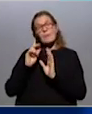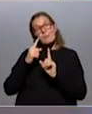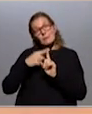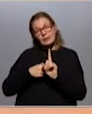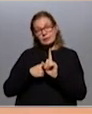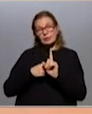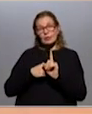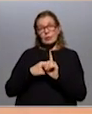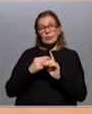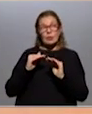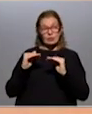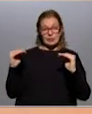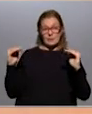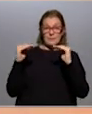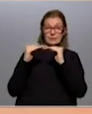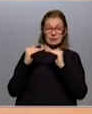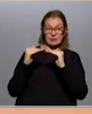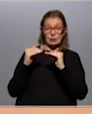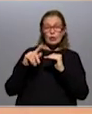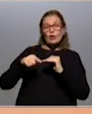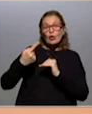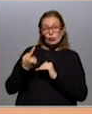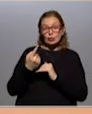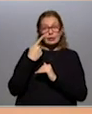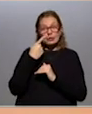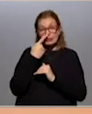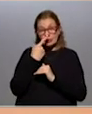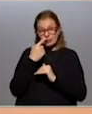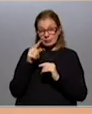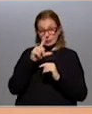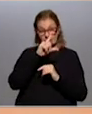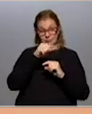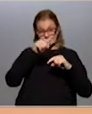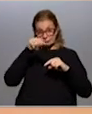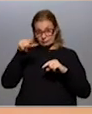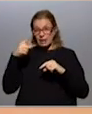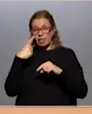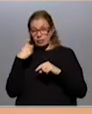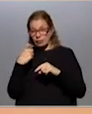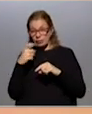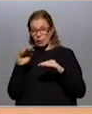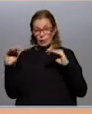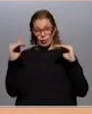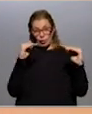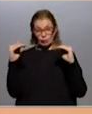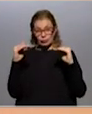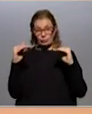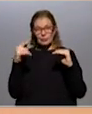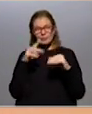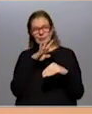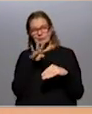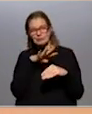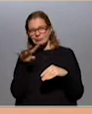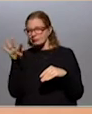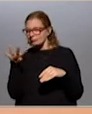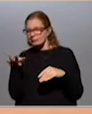una tasa de desempleo que se ha mantenido estable. Y lo otro que es interesante observar de esas dos gráficas es que hay como dos series. Hay una... Cuando vos leés los datos